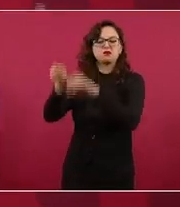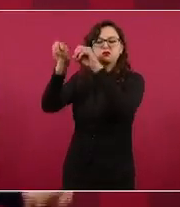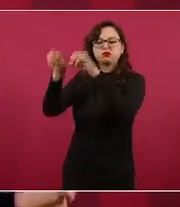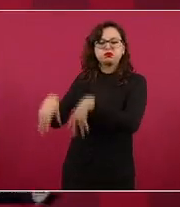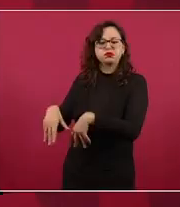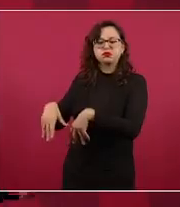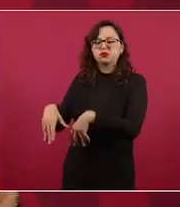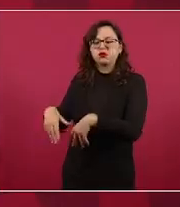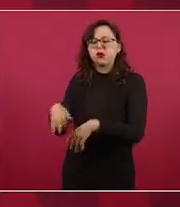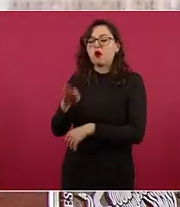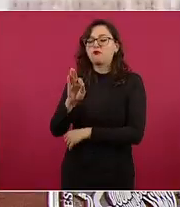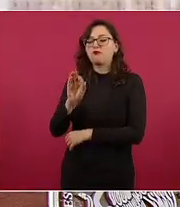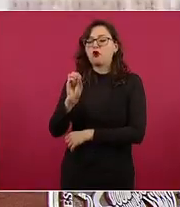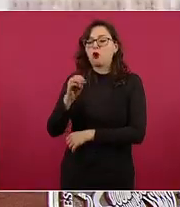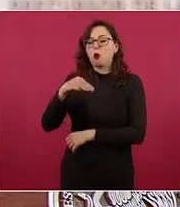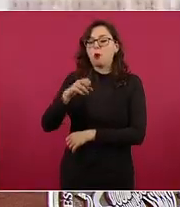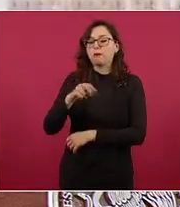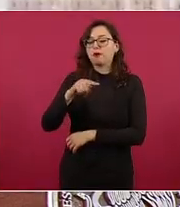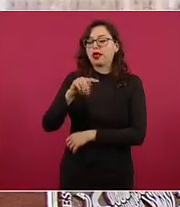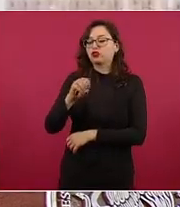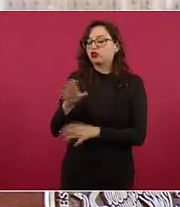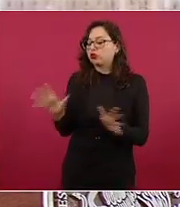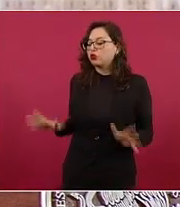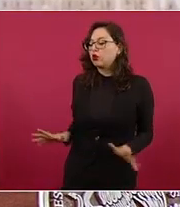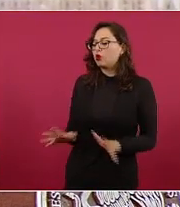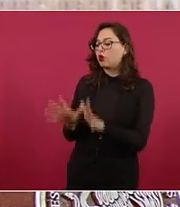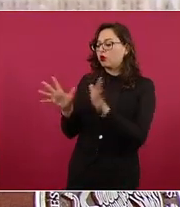fomento a la producción